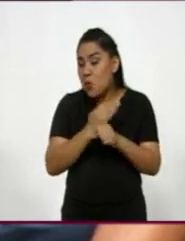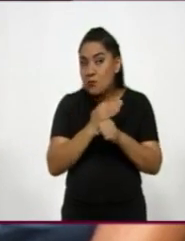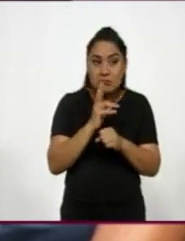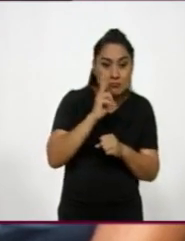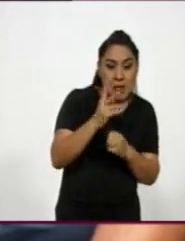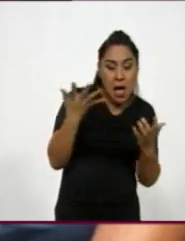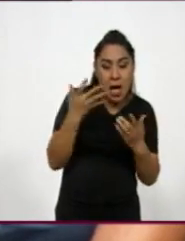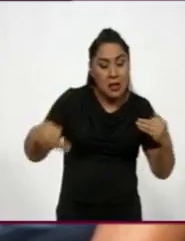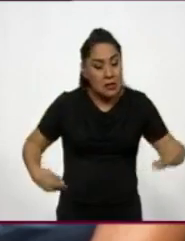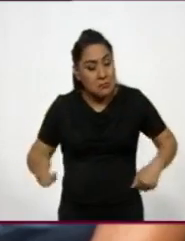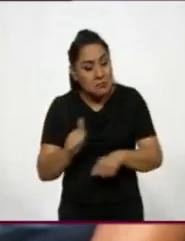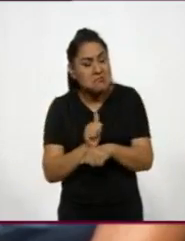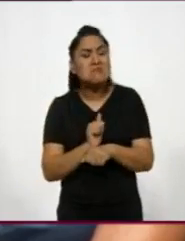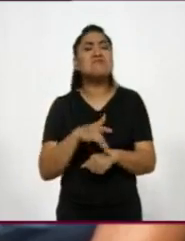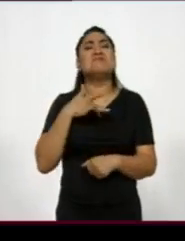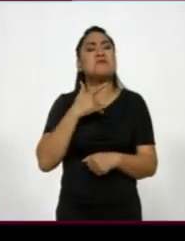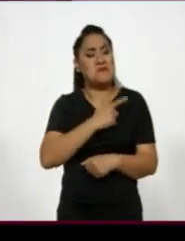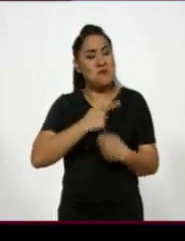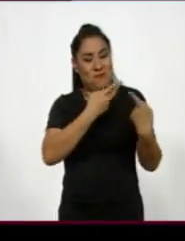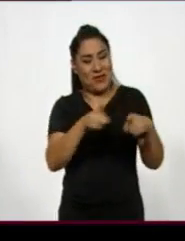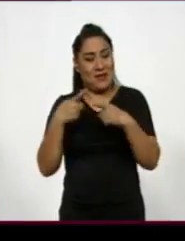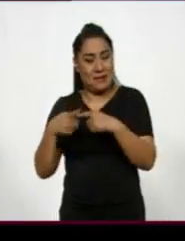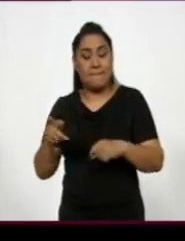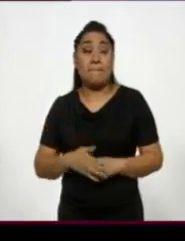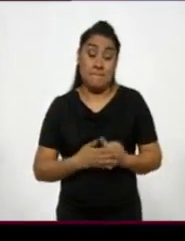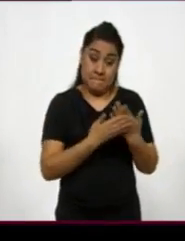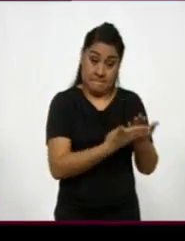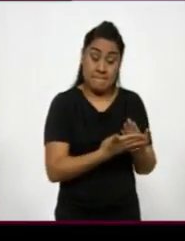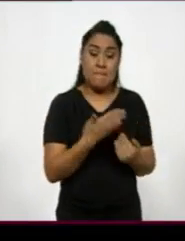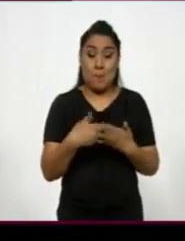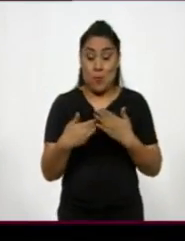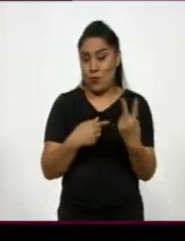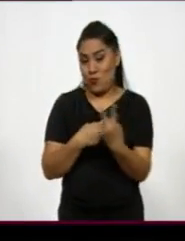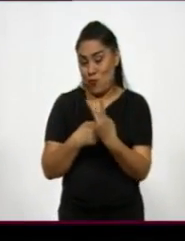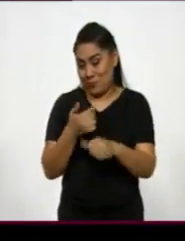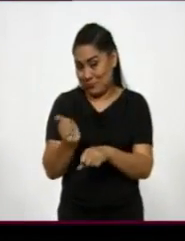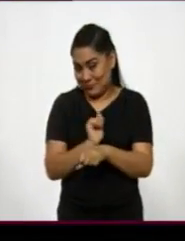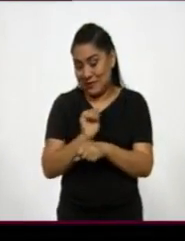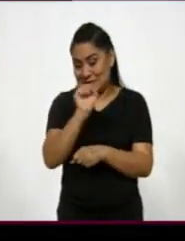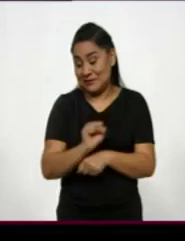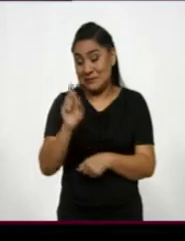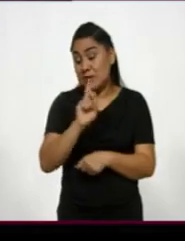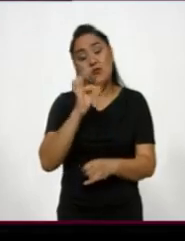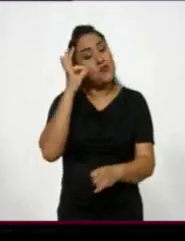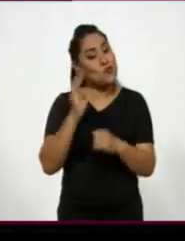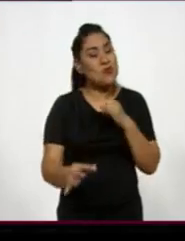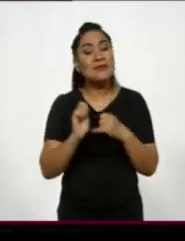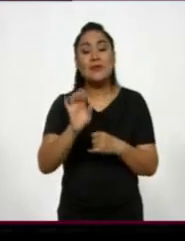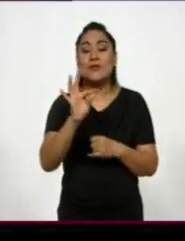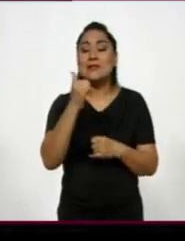escénico, me sentía a gusto. Y Leti son dos de los platillos fuertes para este fin de semana, último de la